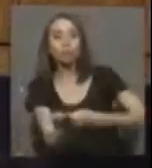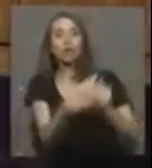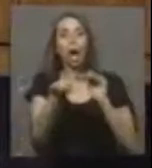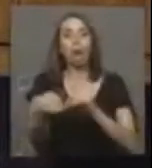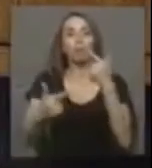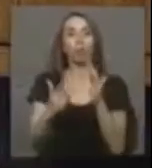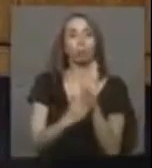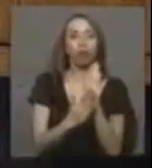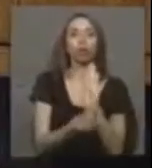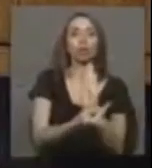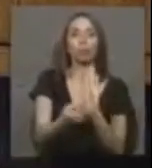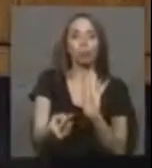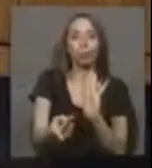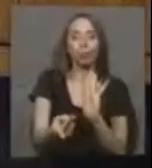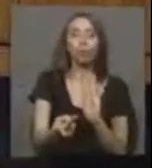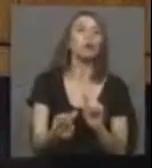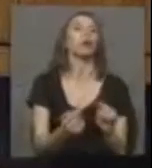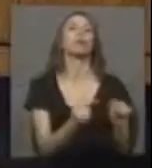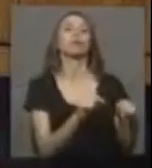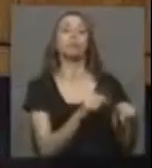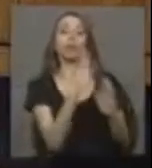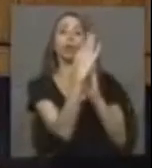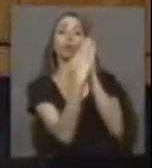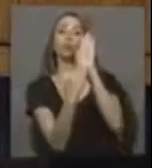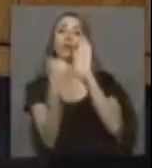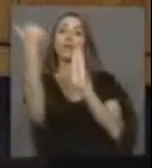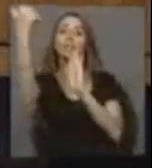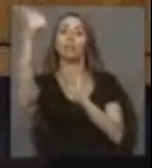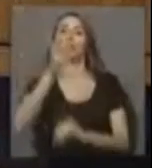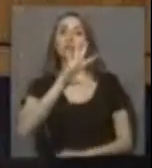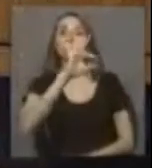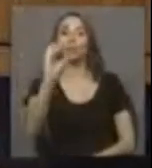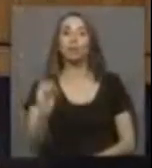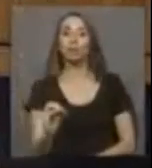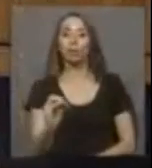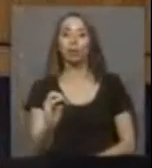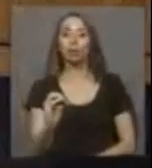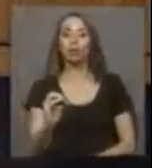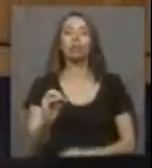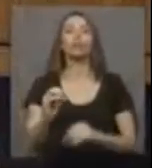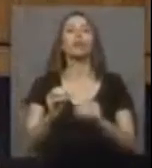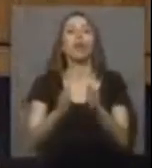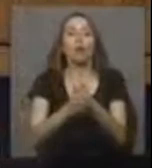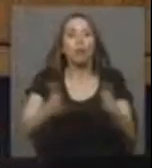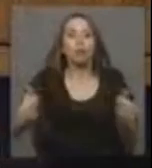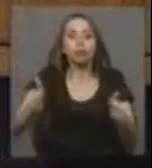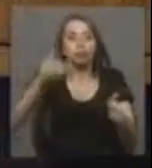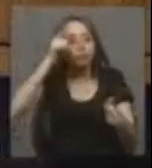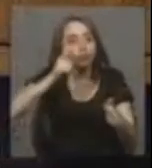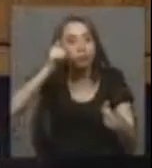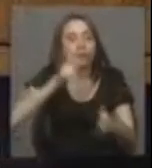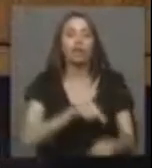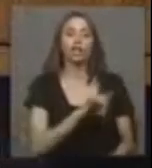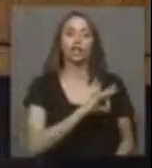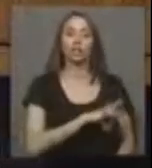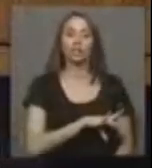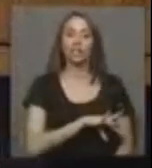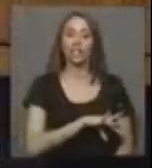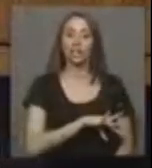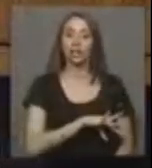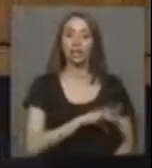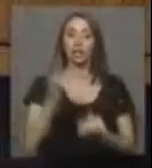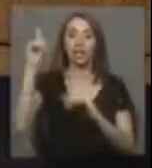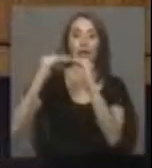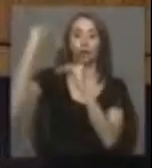con políticas públicas. Y, mientras tanto, Nueva Zelandia sube un 50% su rebaño. En Chile hemos tenido,